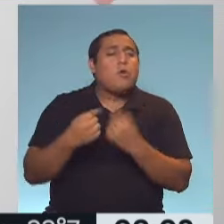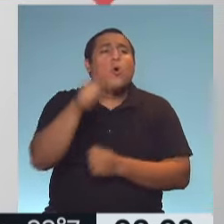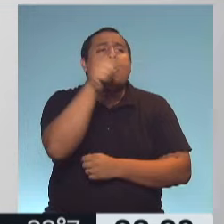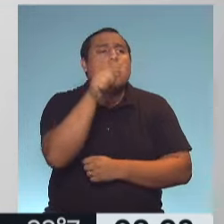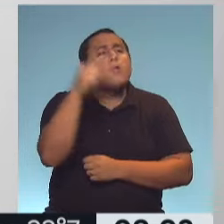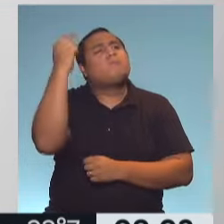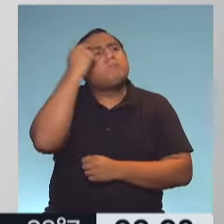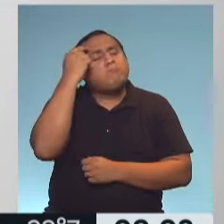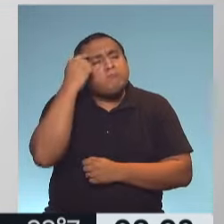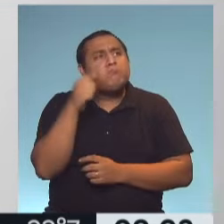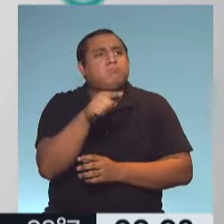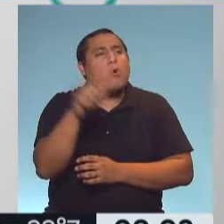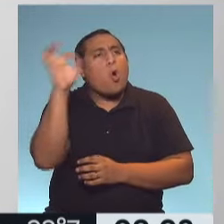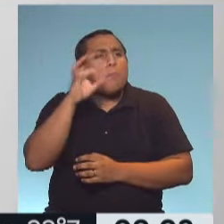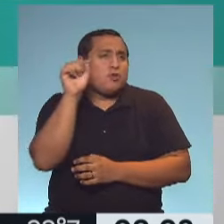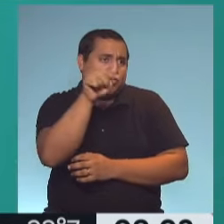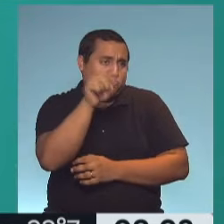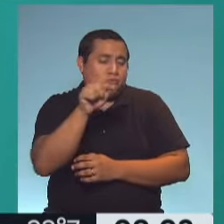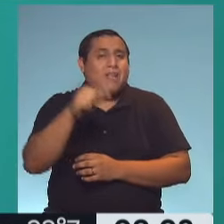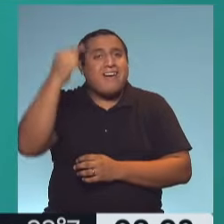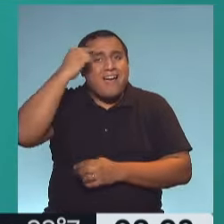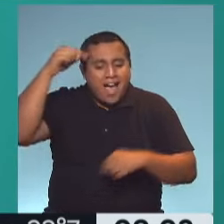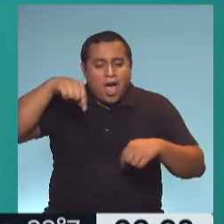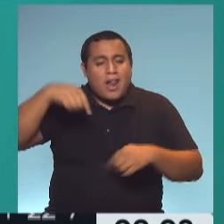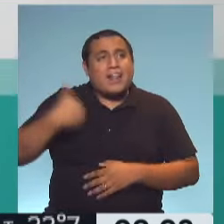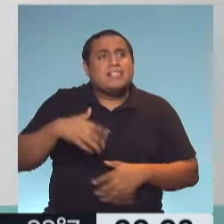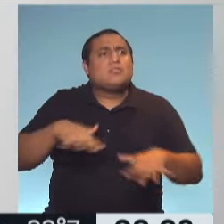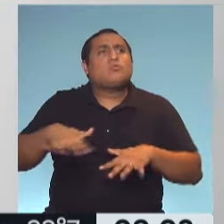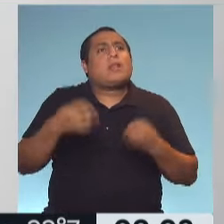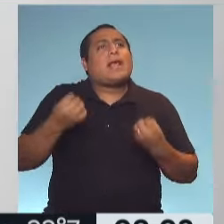óptica, desde tu análisis, ¿cuál sería hoy el punto en el que nos encontramos?